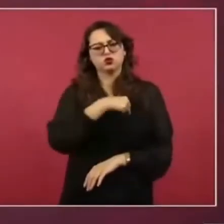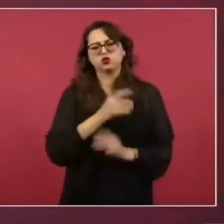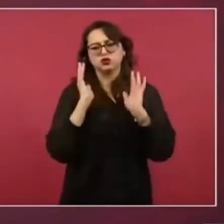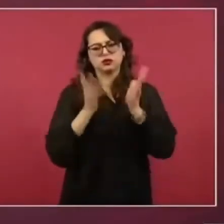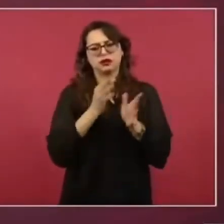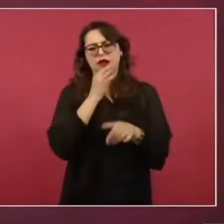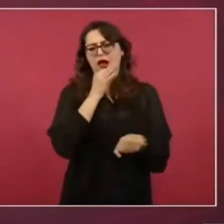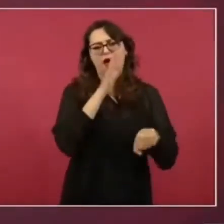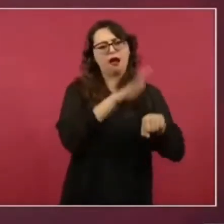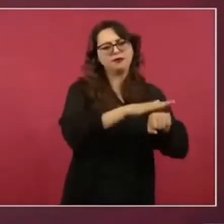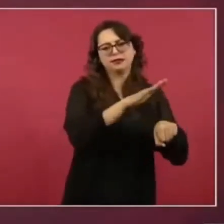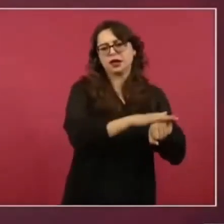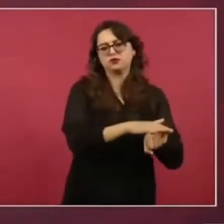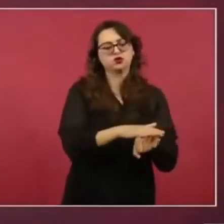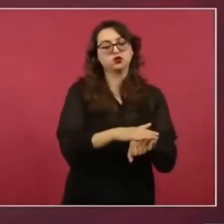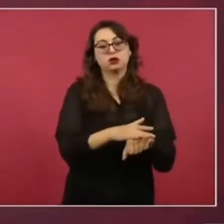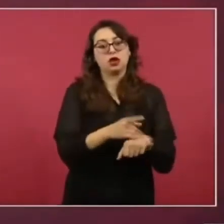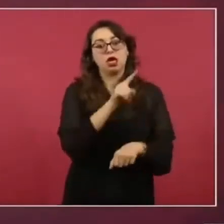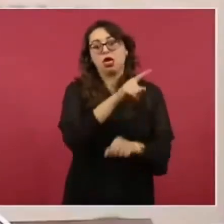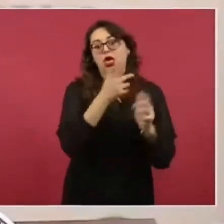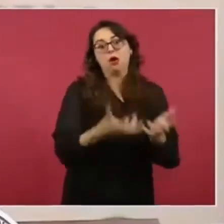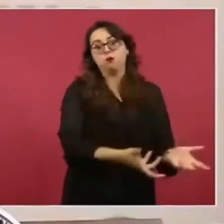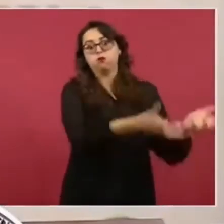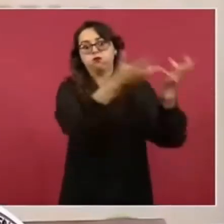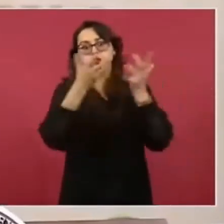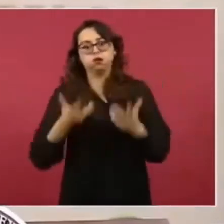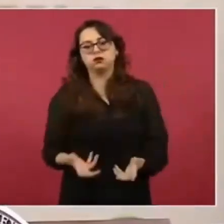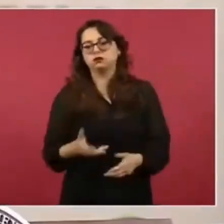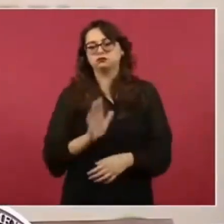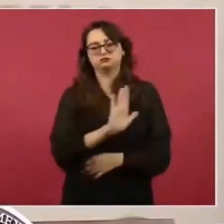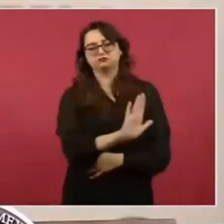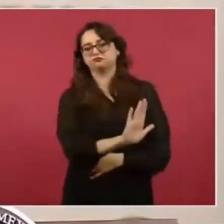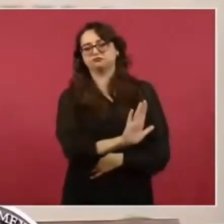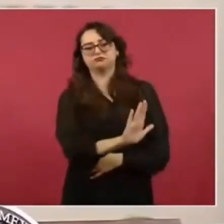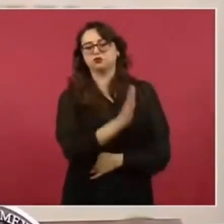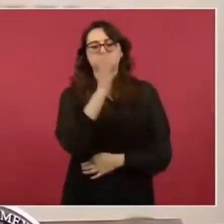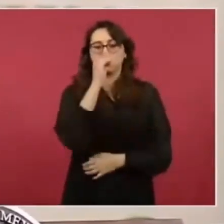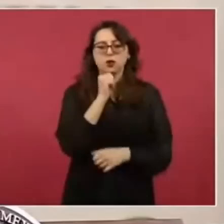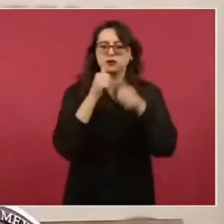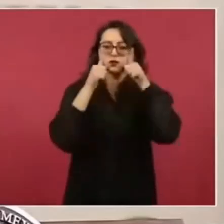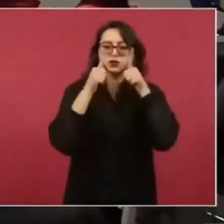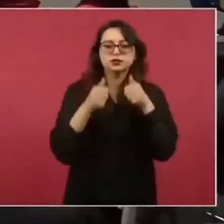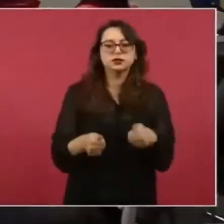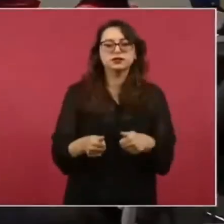Ellos lo saben. No vamos a aceptar nosotros más de ese número. Porque no podríamos.